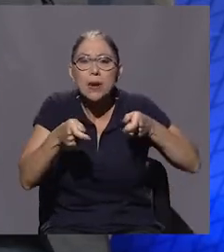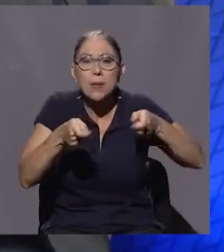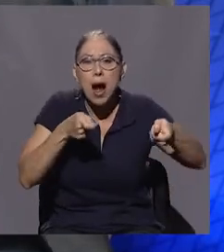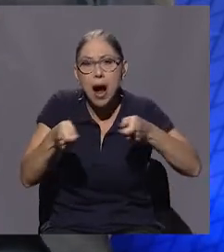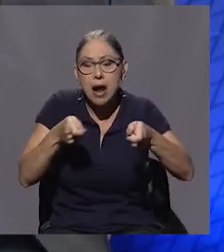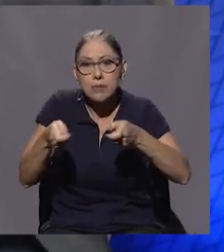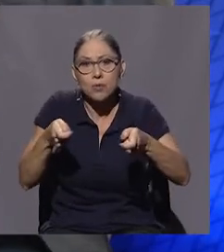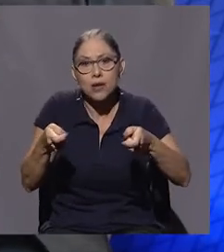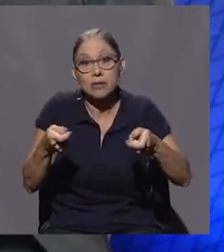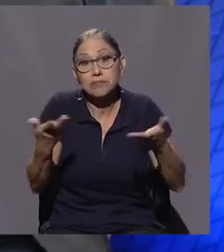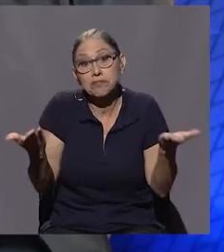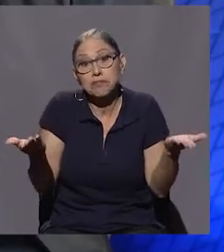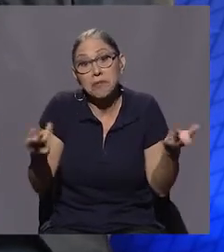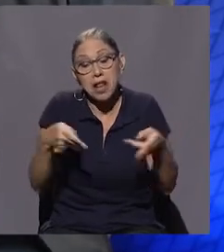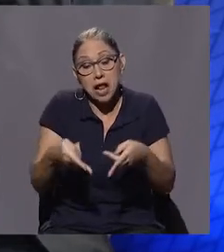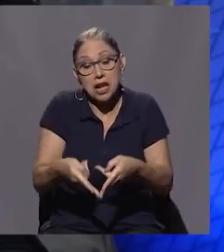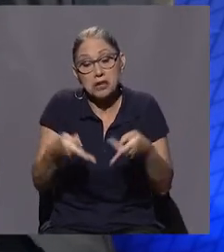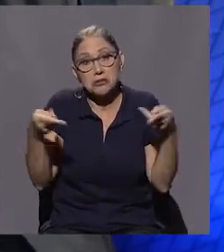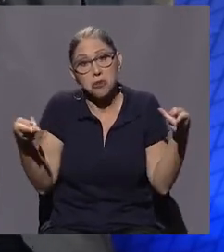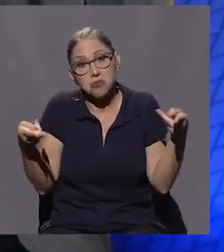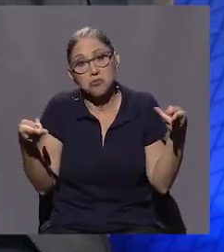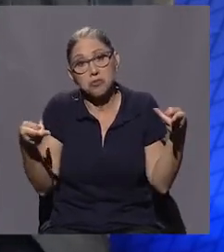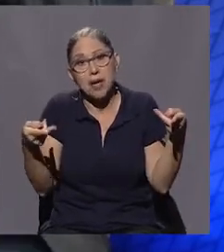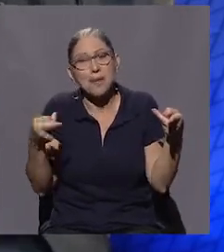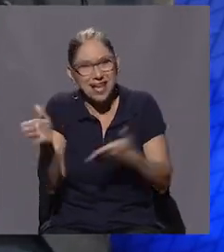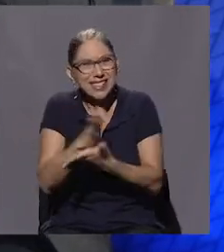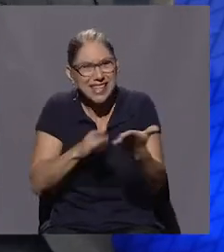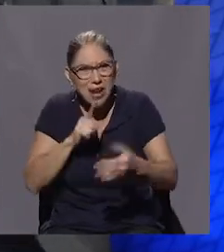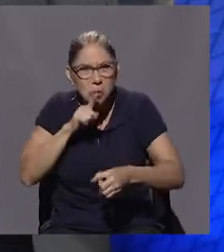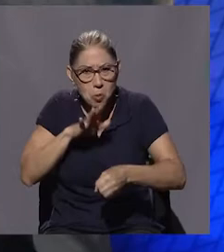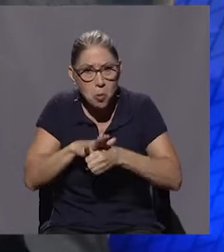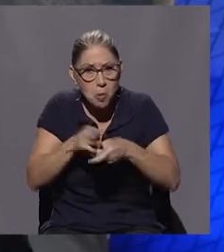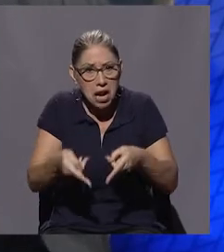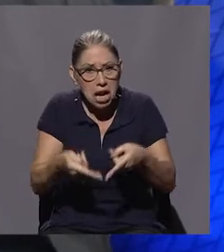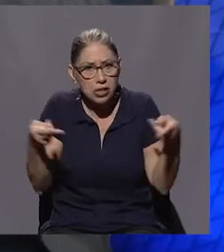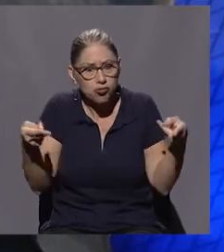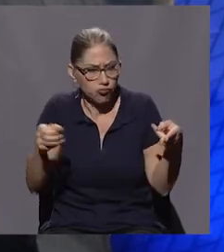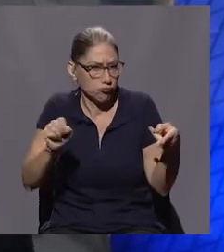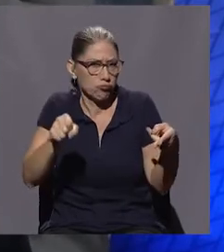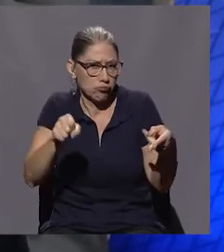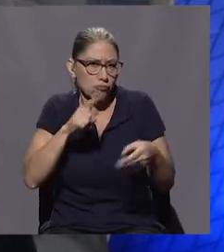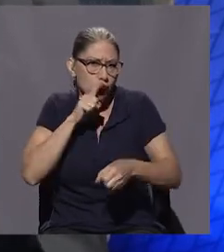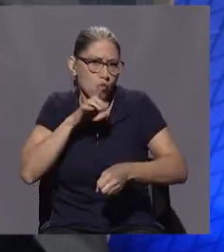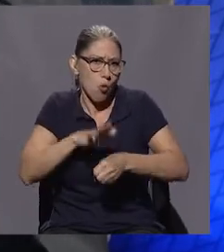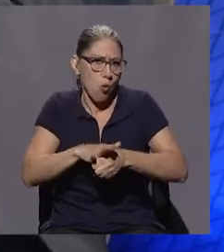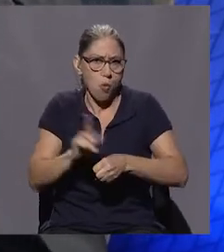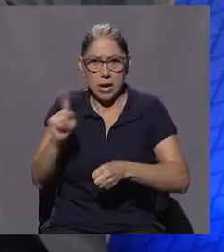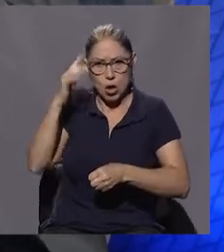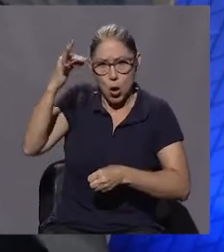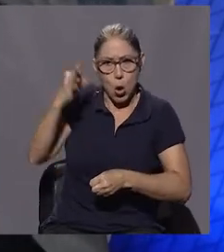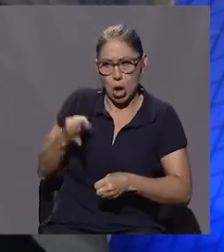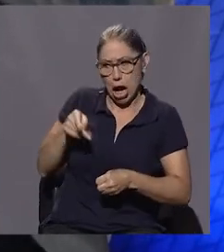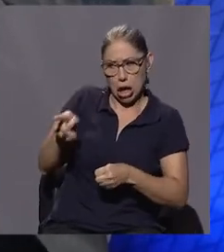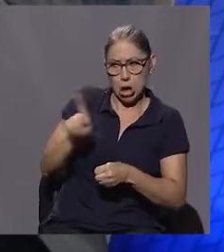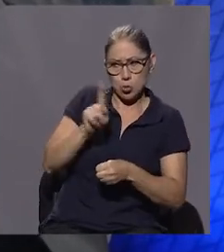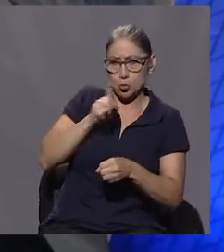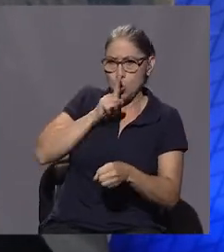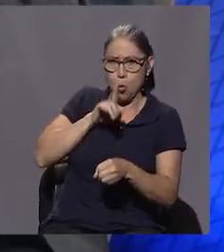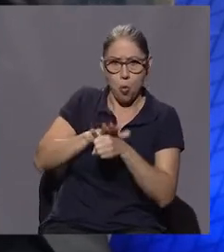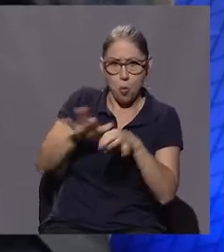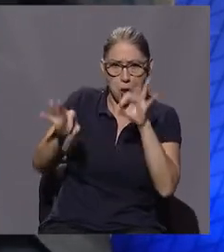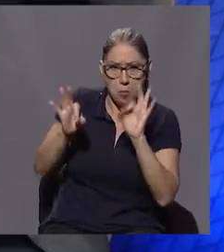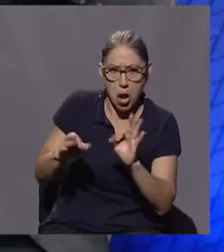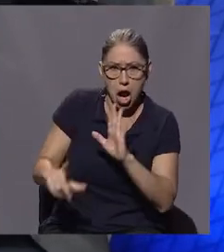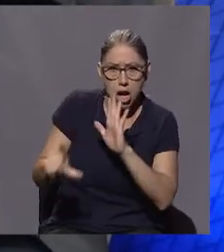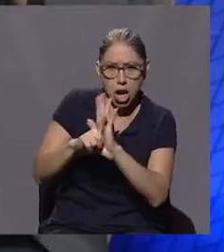la nación, si algo cumple la nación, vea, cumple algo, no crea que no cumple, que no cumple toda la ley la nación,